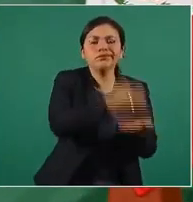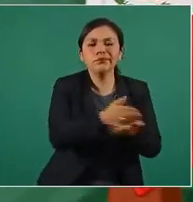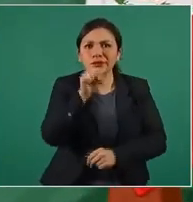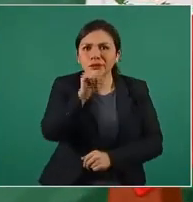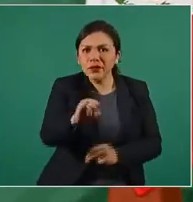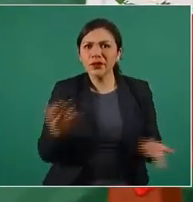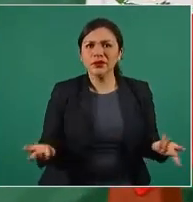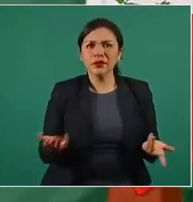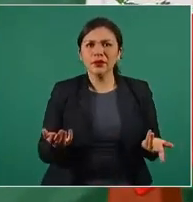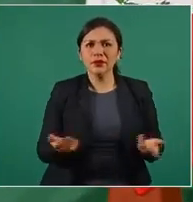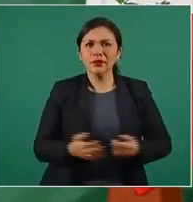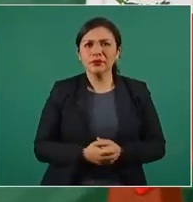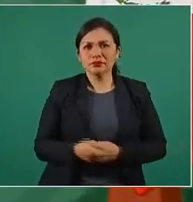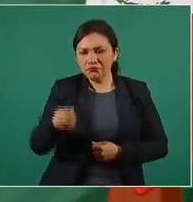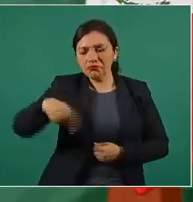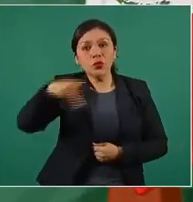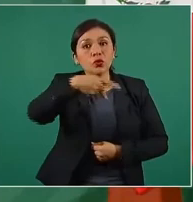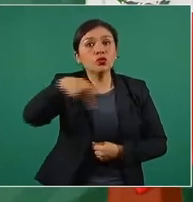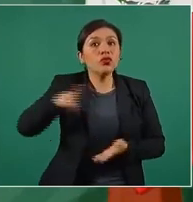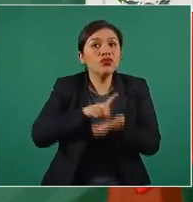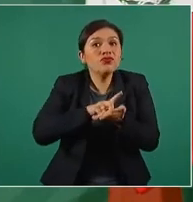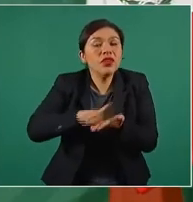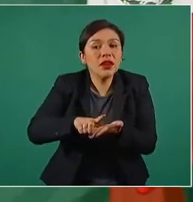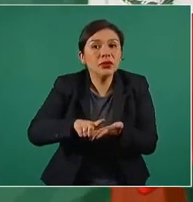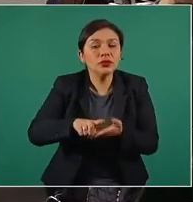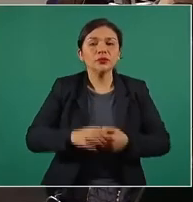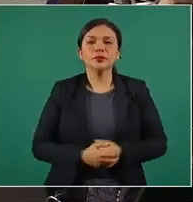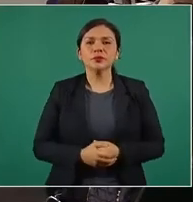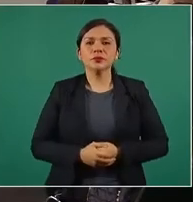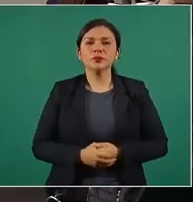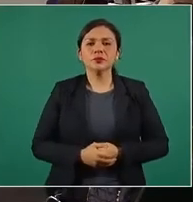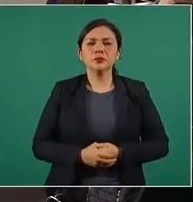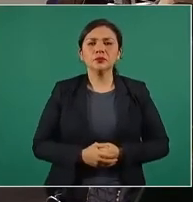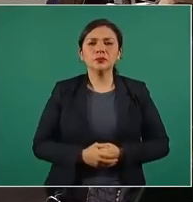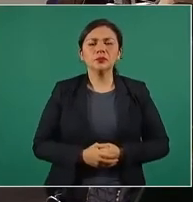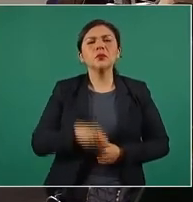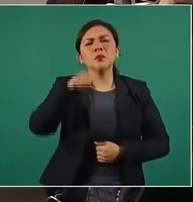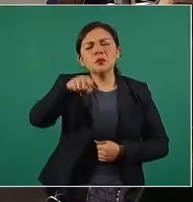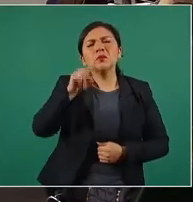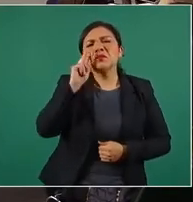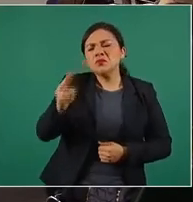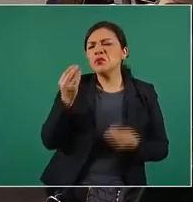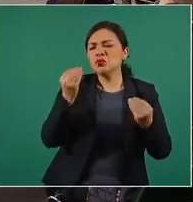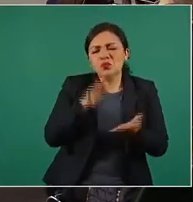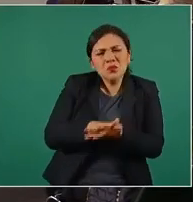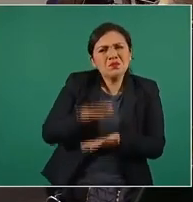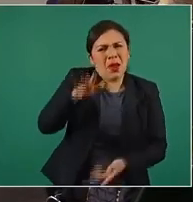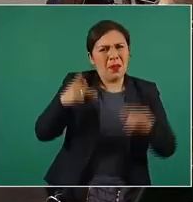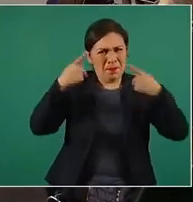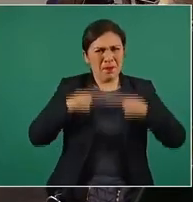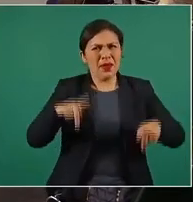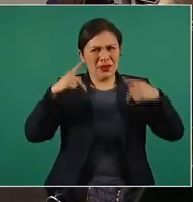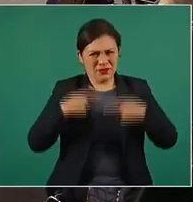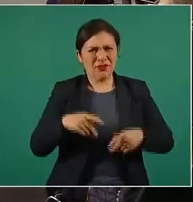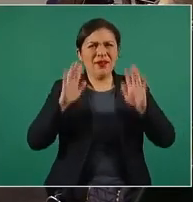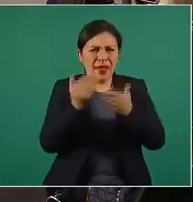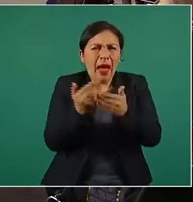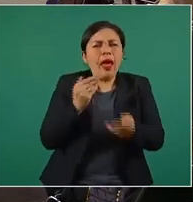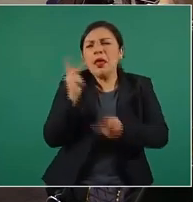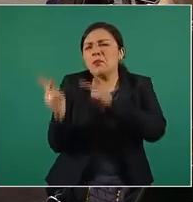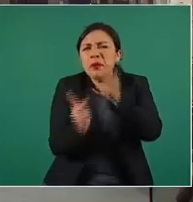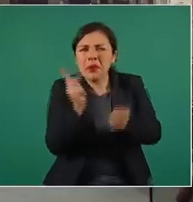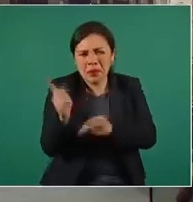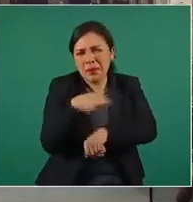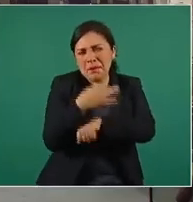a ejercer sus derechos. Ya que se verá que la mayoría de la gente, de acuerdo con las encuestas, están